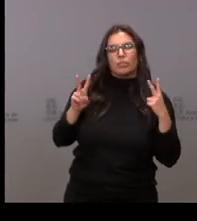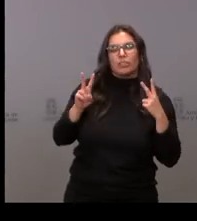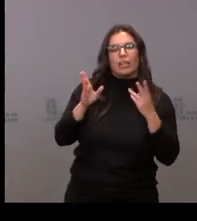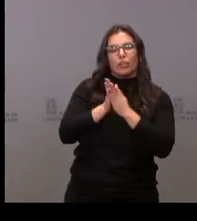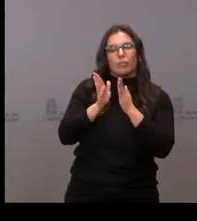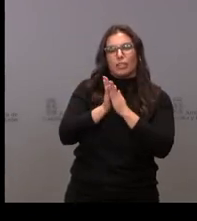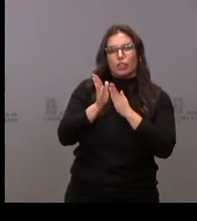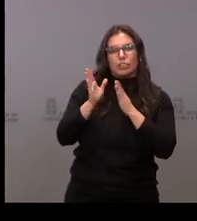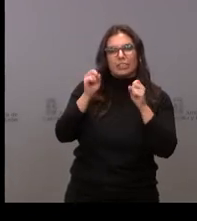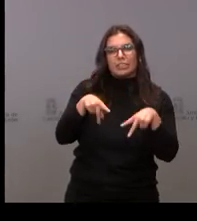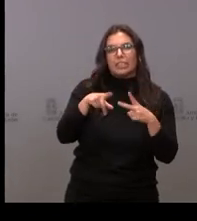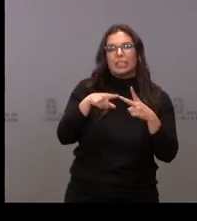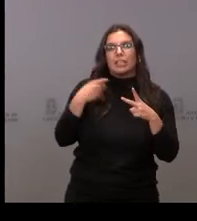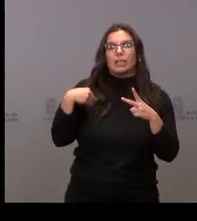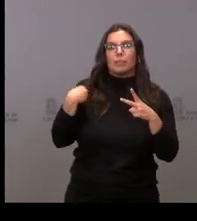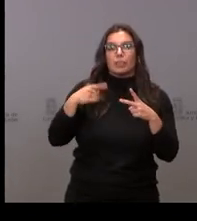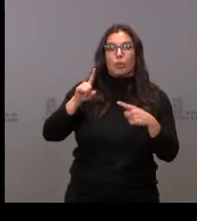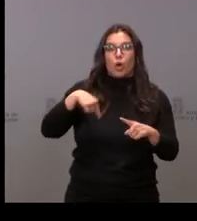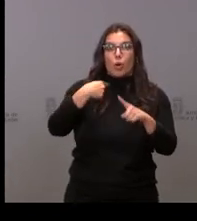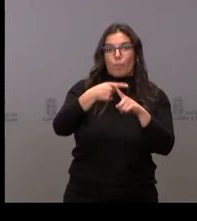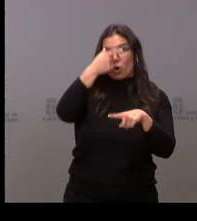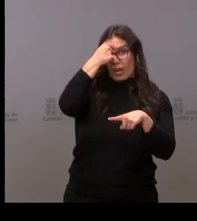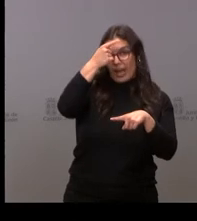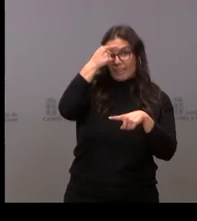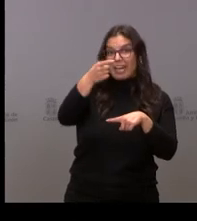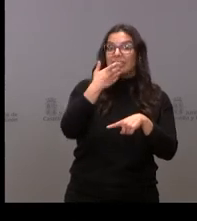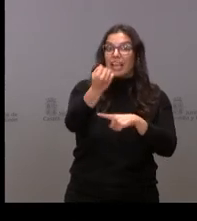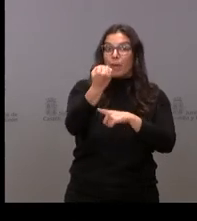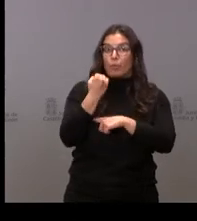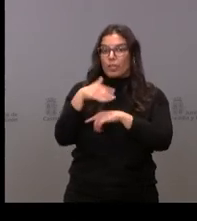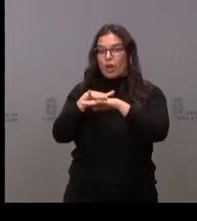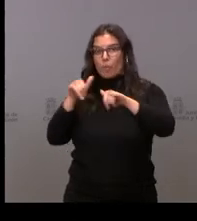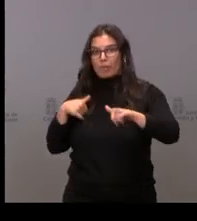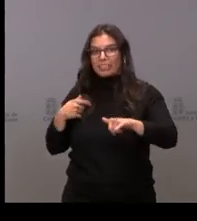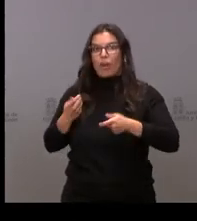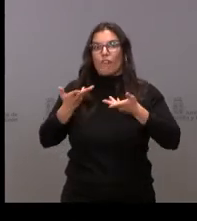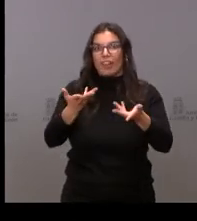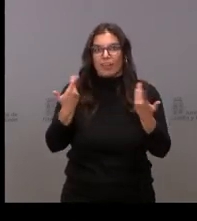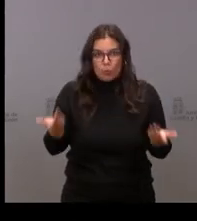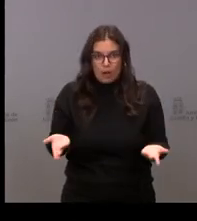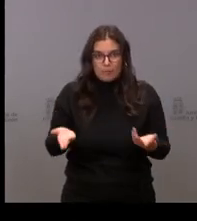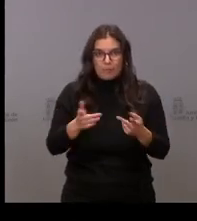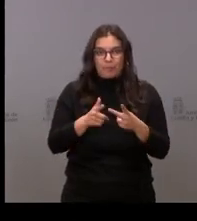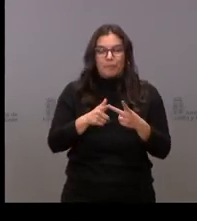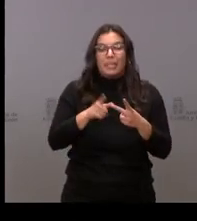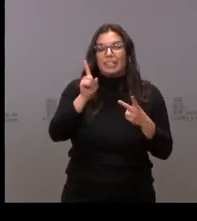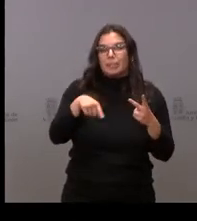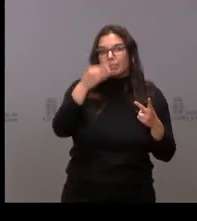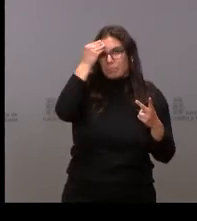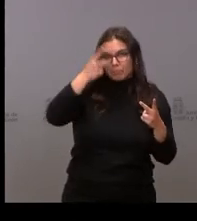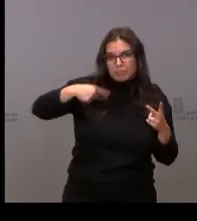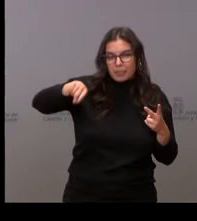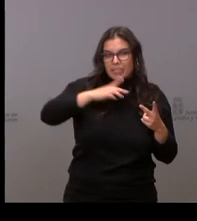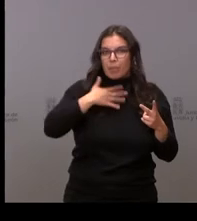cuánto nos va a costar el apoyo por Ávila que se le ha ofrecido en concreto y si creen de verdad que se puede